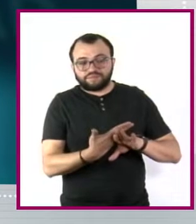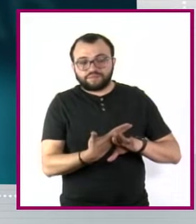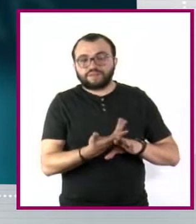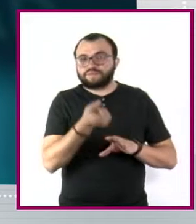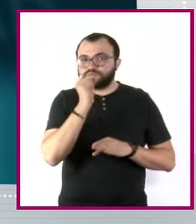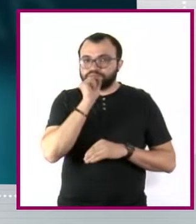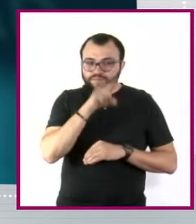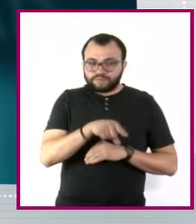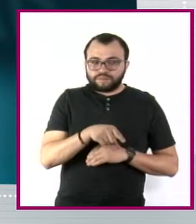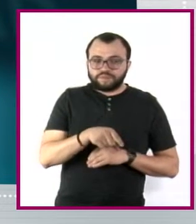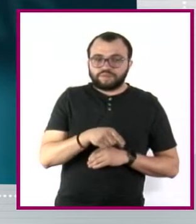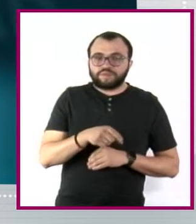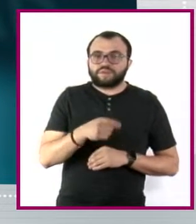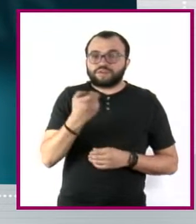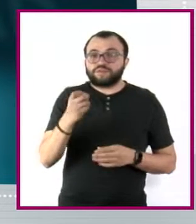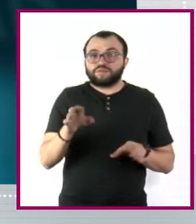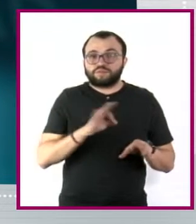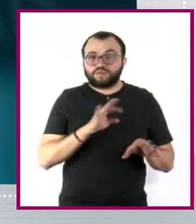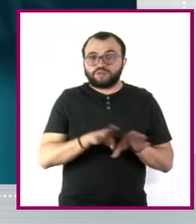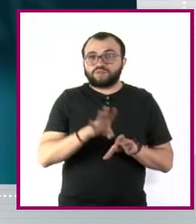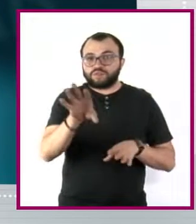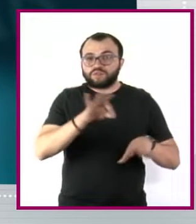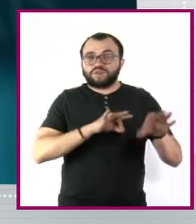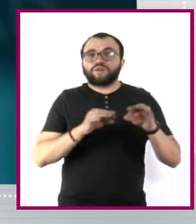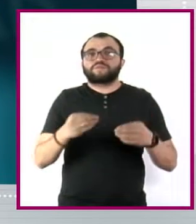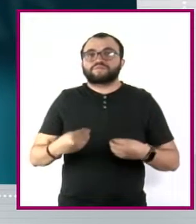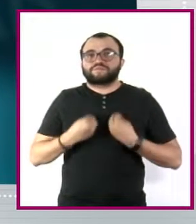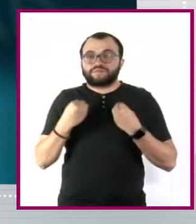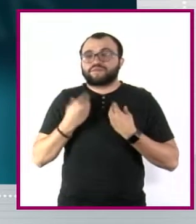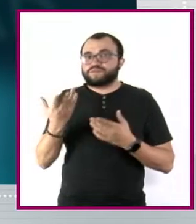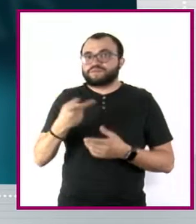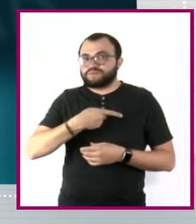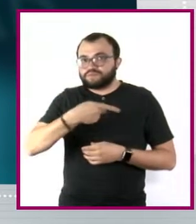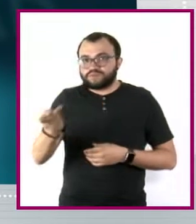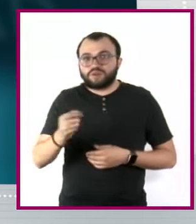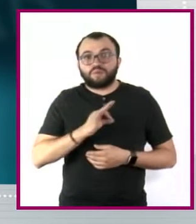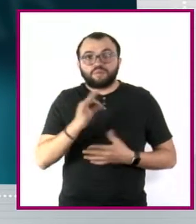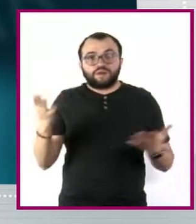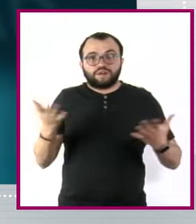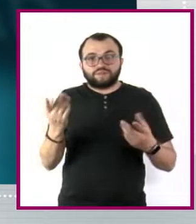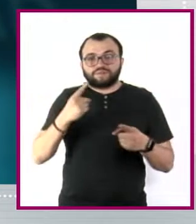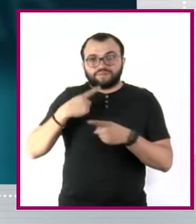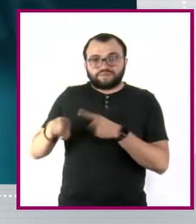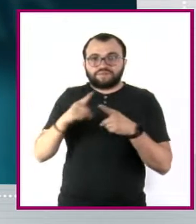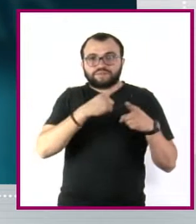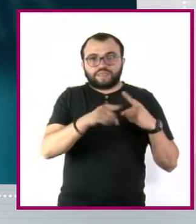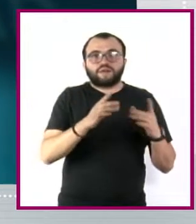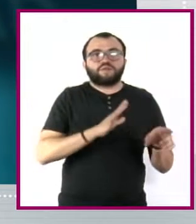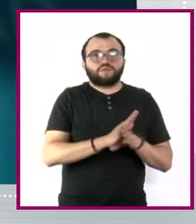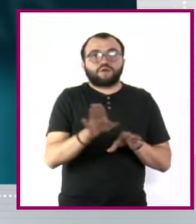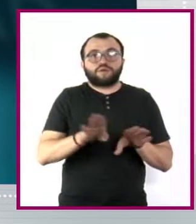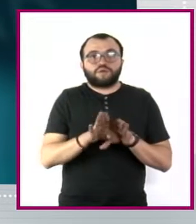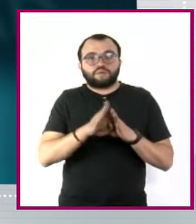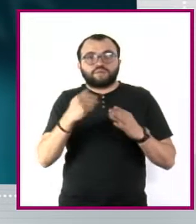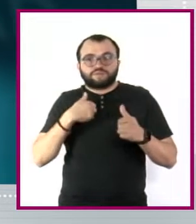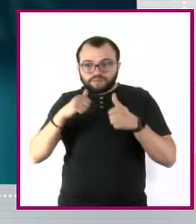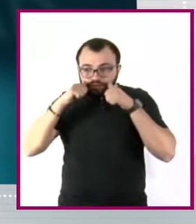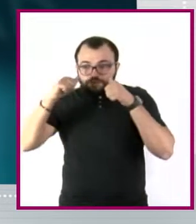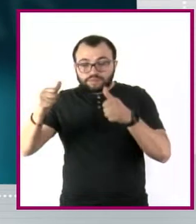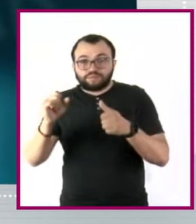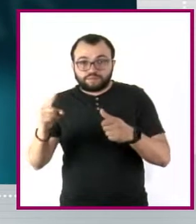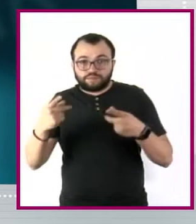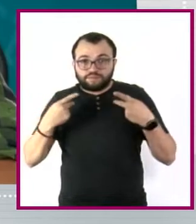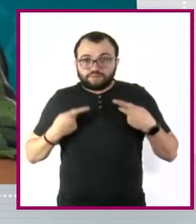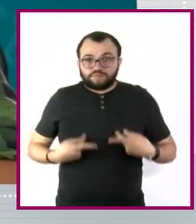De la misma forma, los recursos disponibles por condiciones de vida como pobreza pueden hacer diferencia en la manera de reaccionar por parte de las